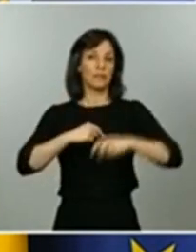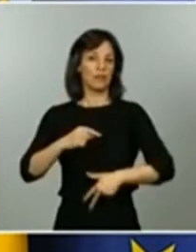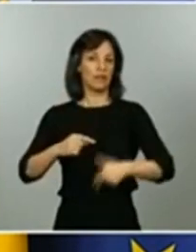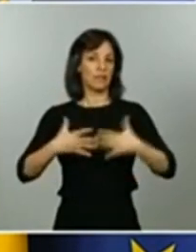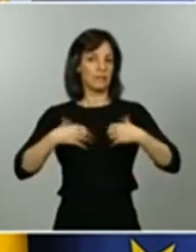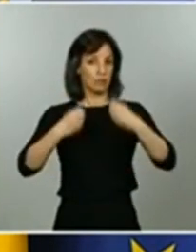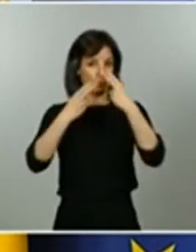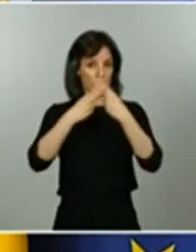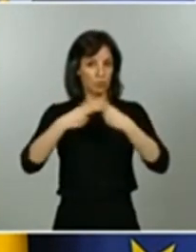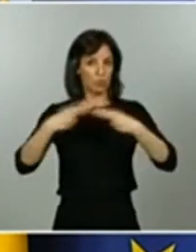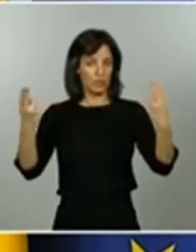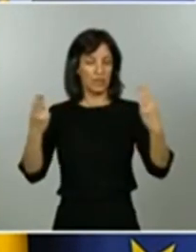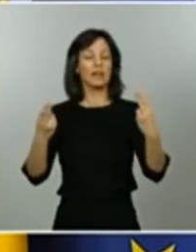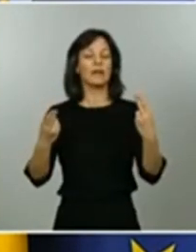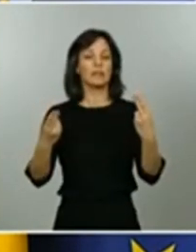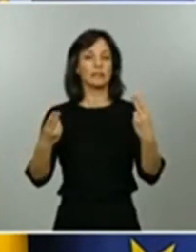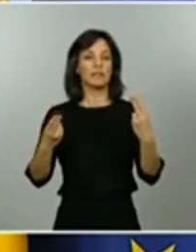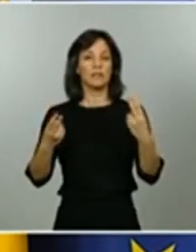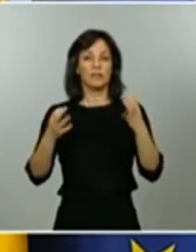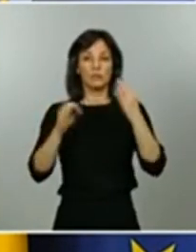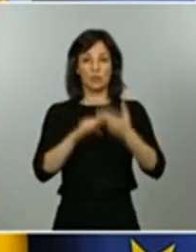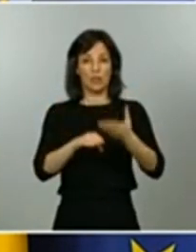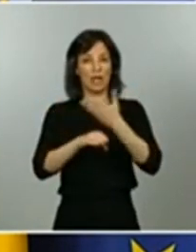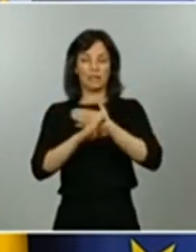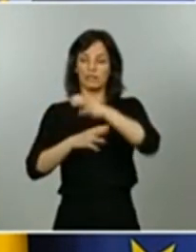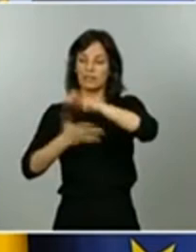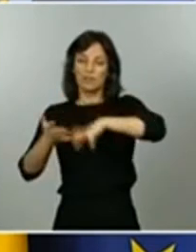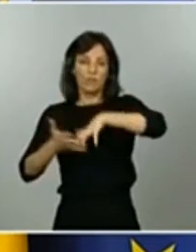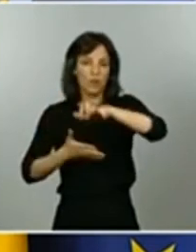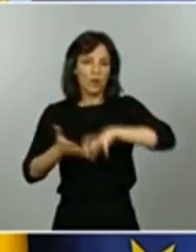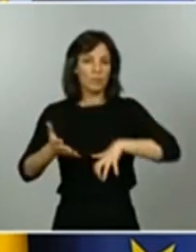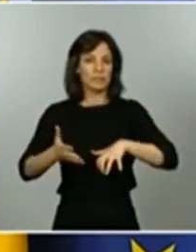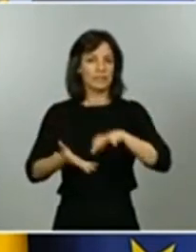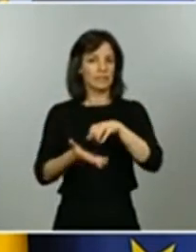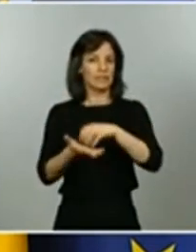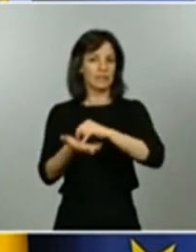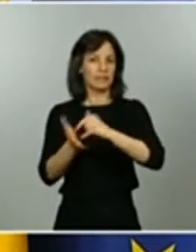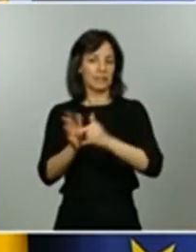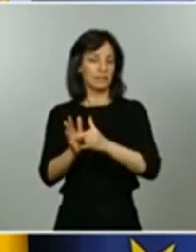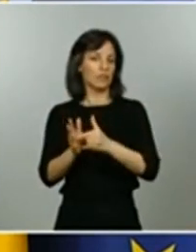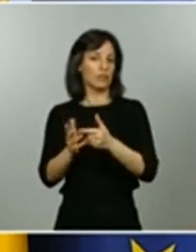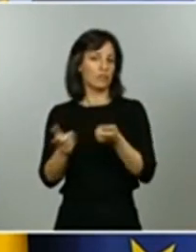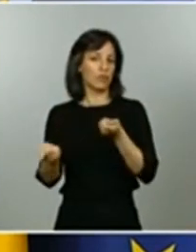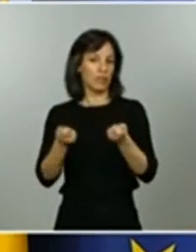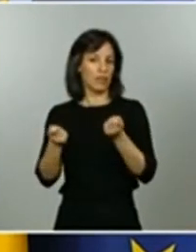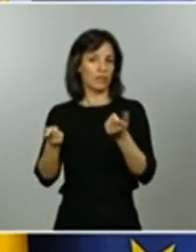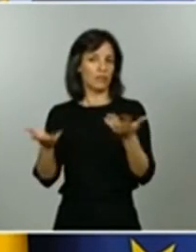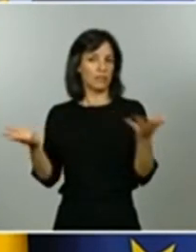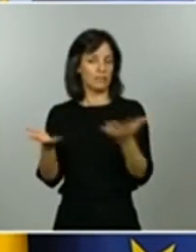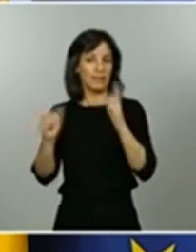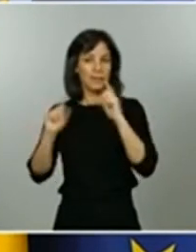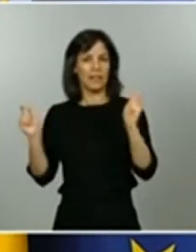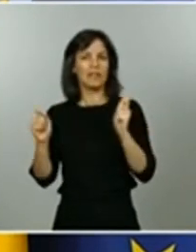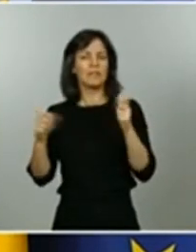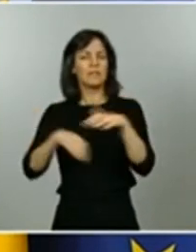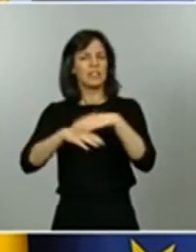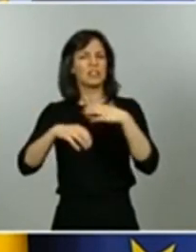que han realizado los técnicos del Centro de Comunicación de las Estas Emergencias y de otras unidades del Ministerio de Sanidad